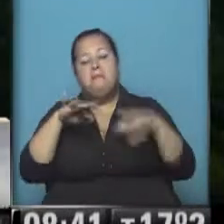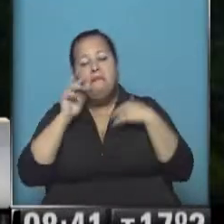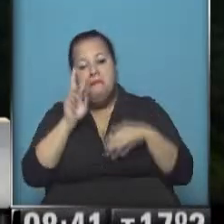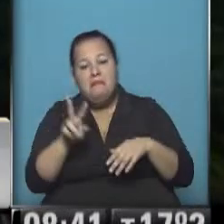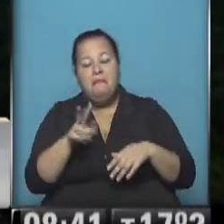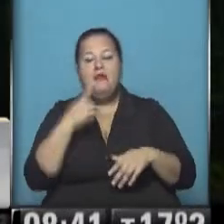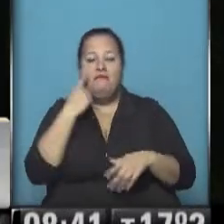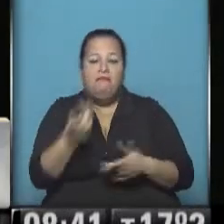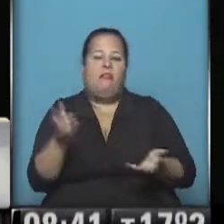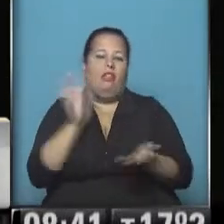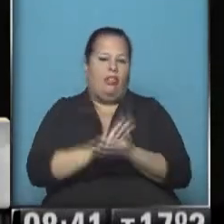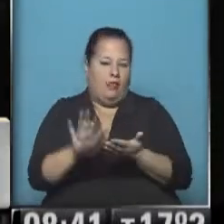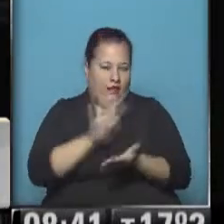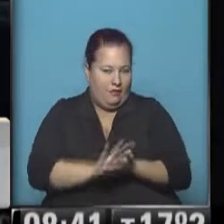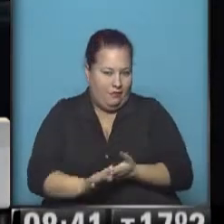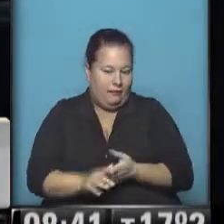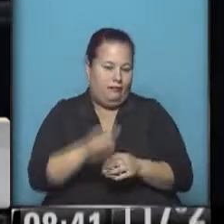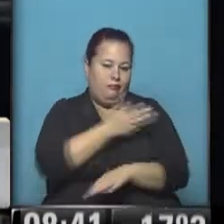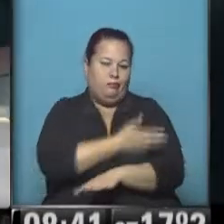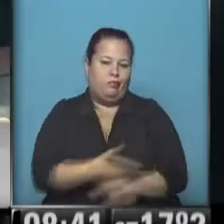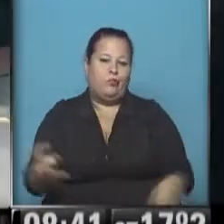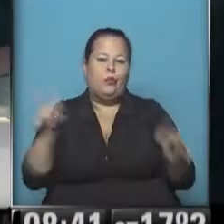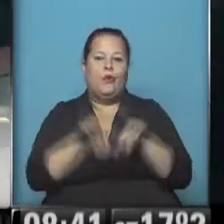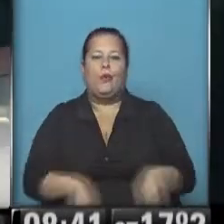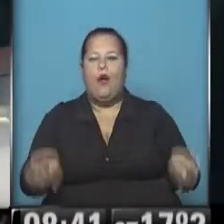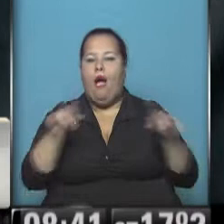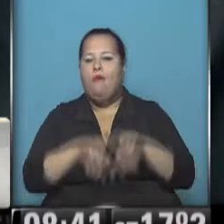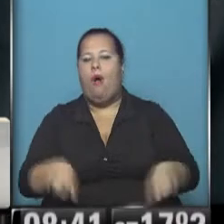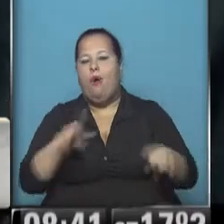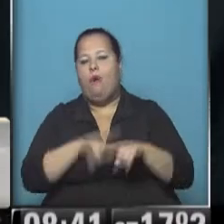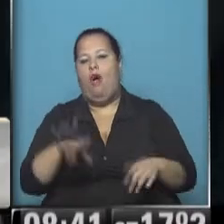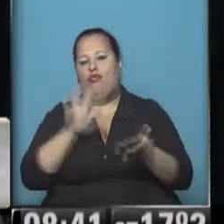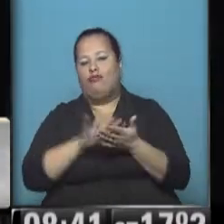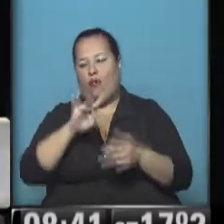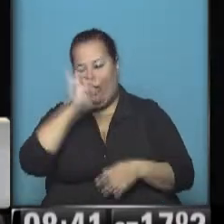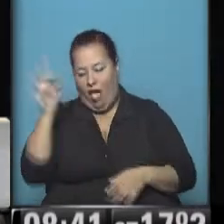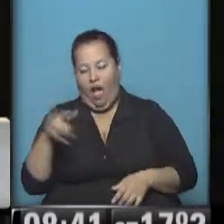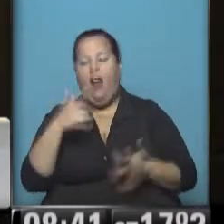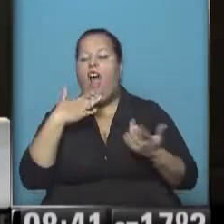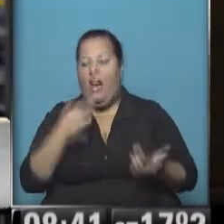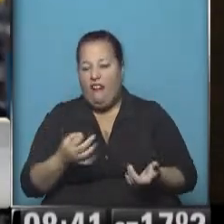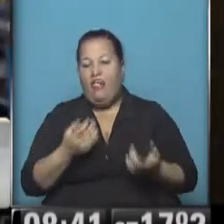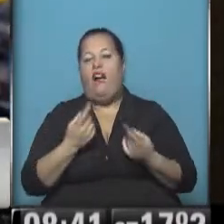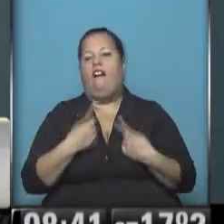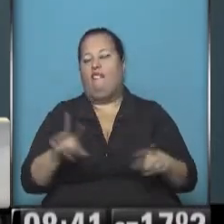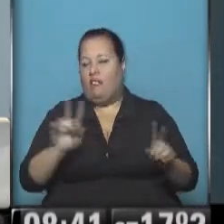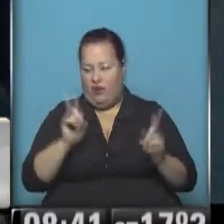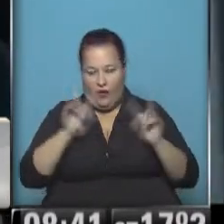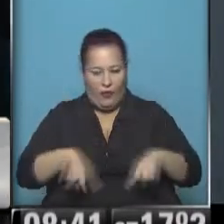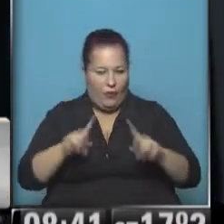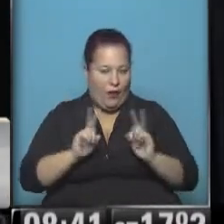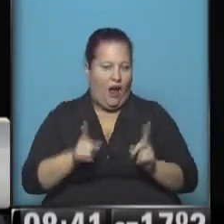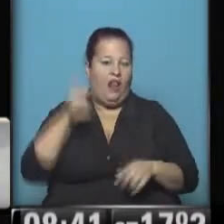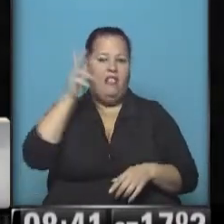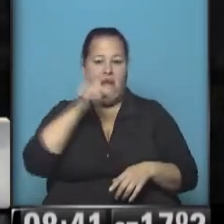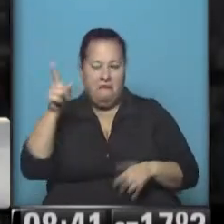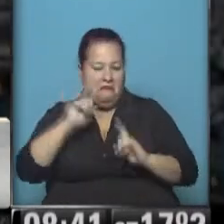ve nuevamente todo lo que ha visto en cientos de películas de exorcismo. La verdad, nada nuevo bajo el sol ni bajo el Vaticano